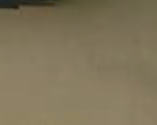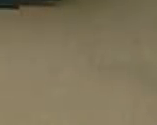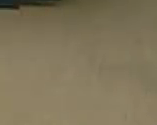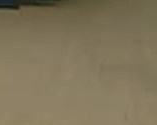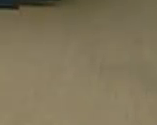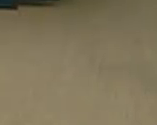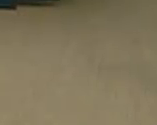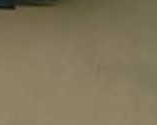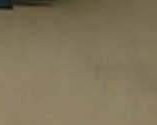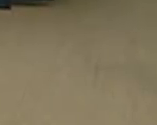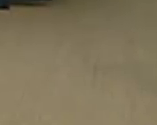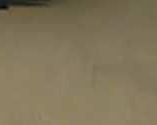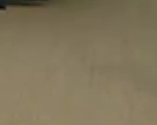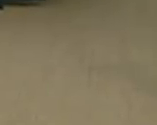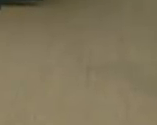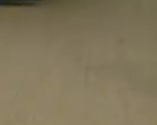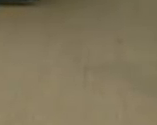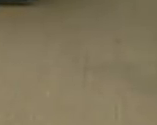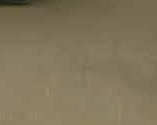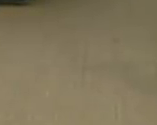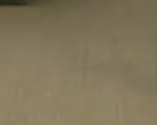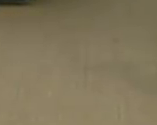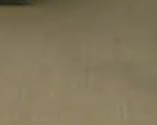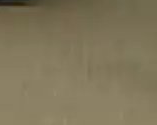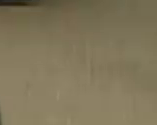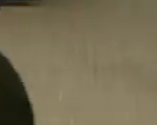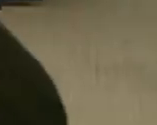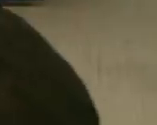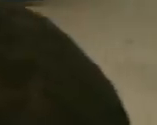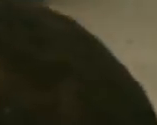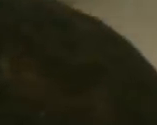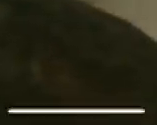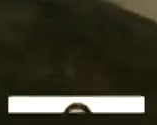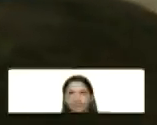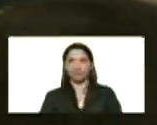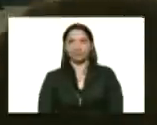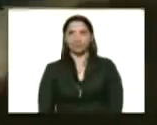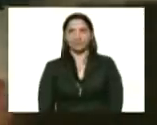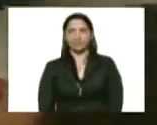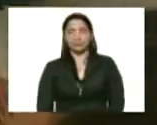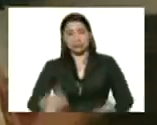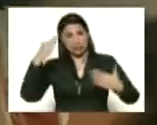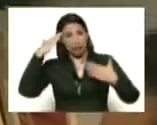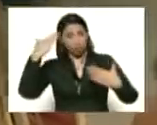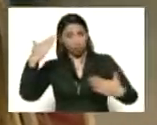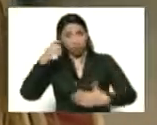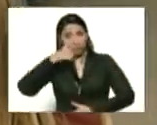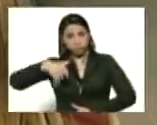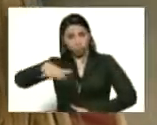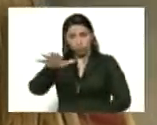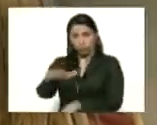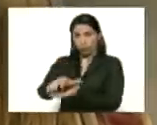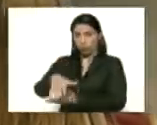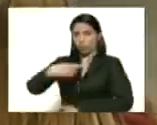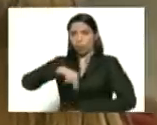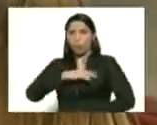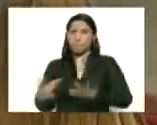Un saludo al pueblo de Nueva Esparta. Fíjense ustedes el trabajo. Mientras estamos aquí comunicados, tenemos